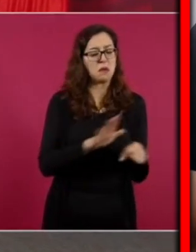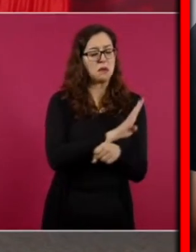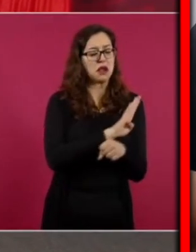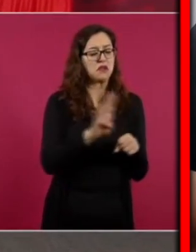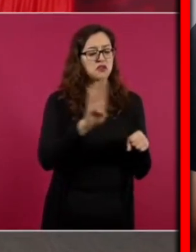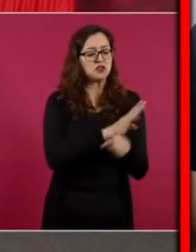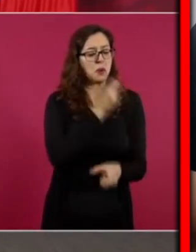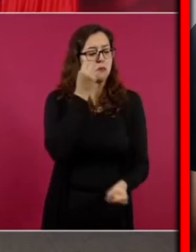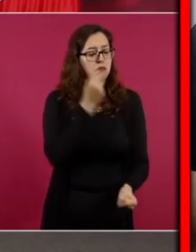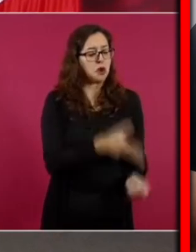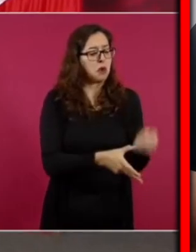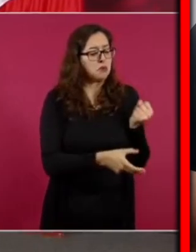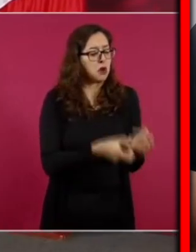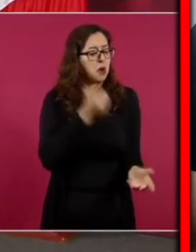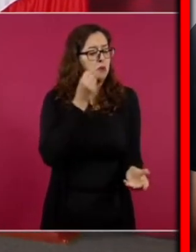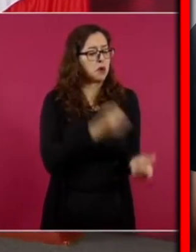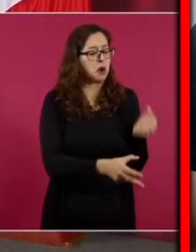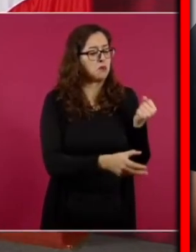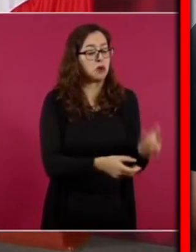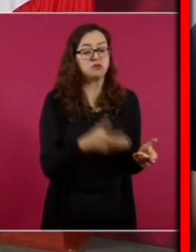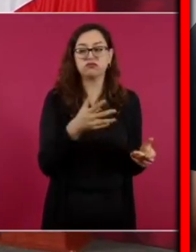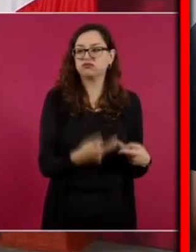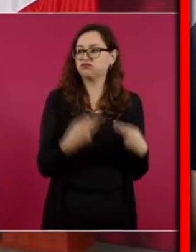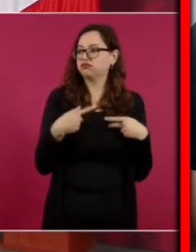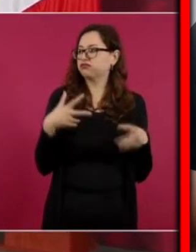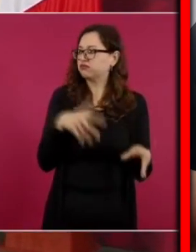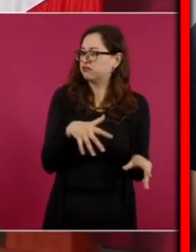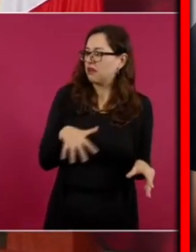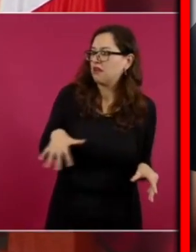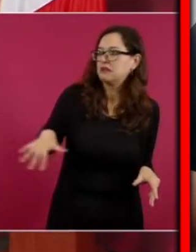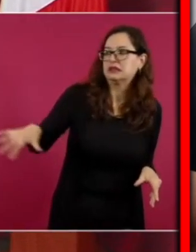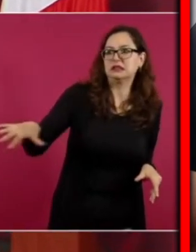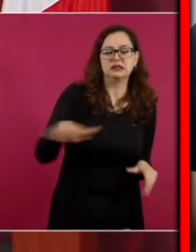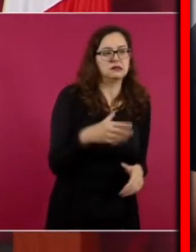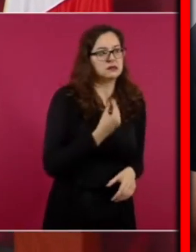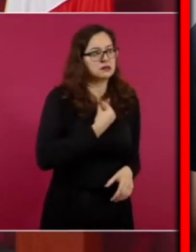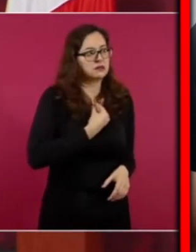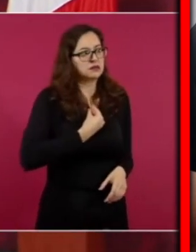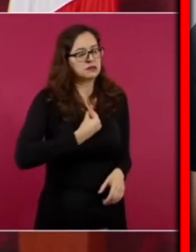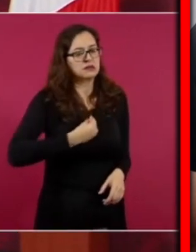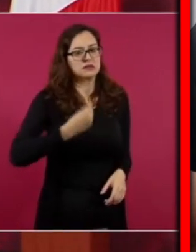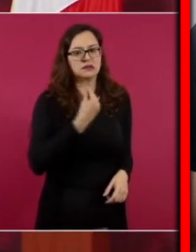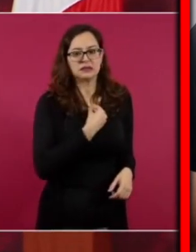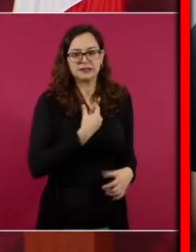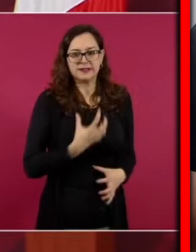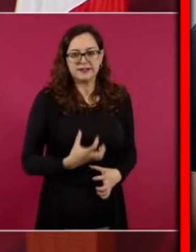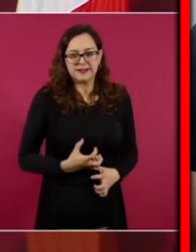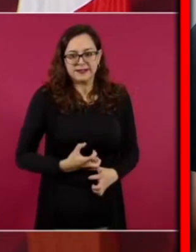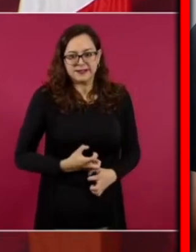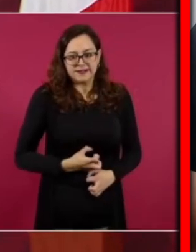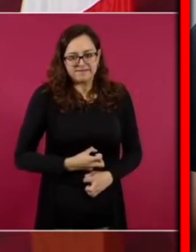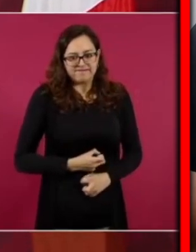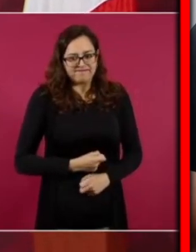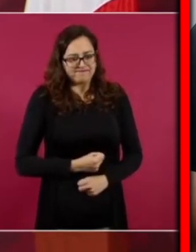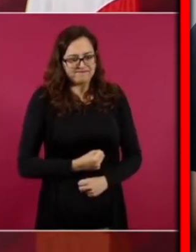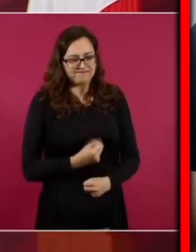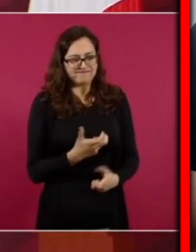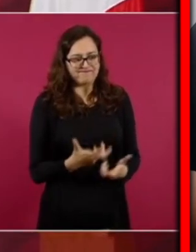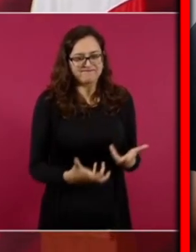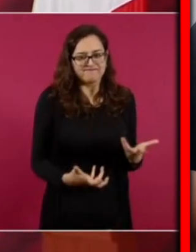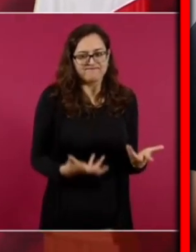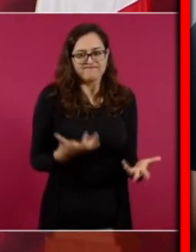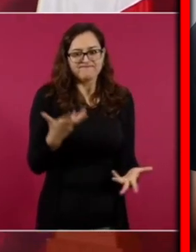conflicto a la rebeldía